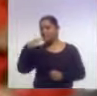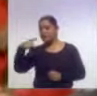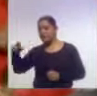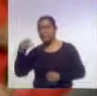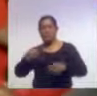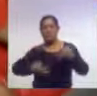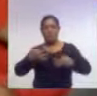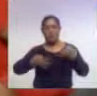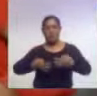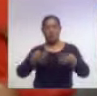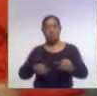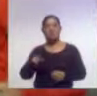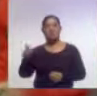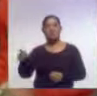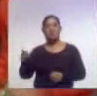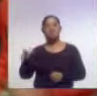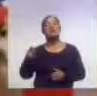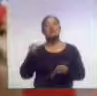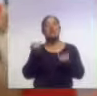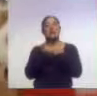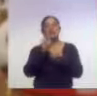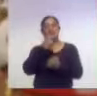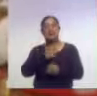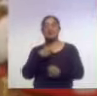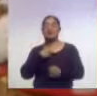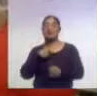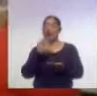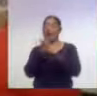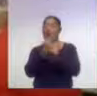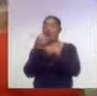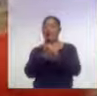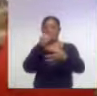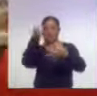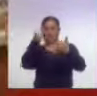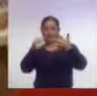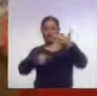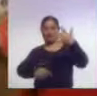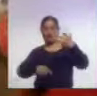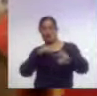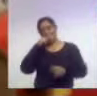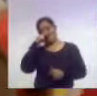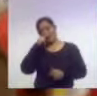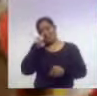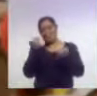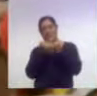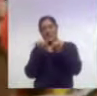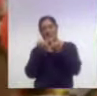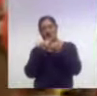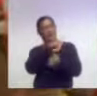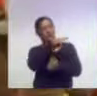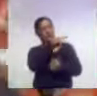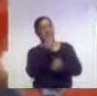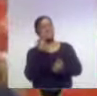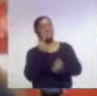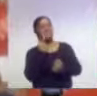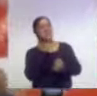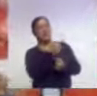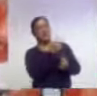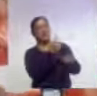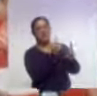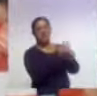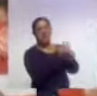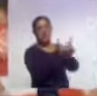Orlando, Trump publicitó lo que considera sus grandes logros. Al mismo tiempo, atacó a sus rivales políticos en una